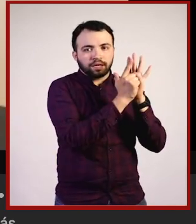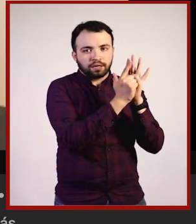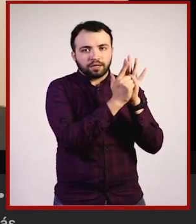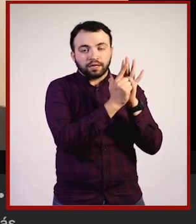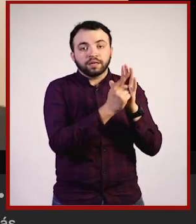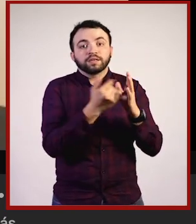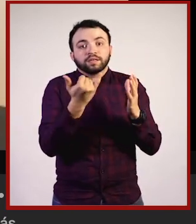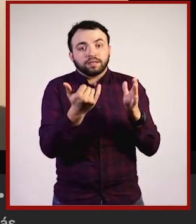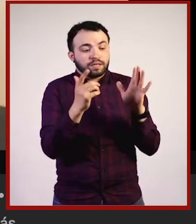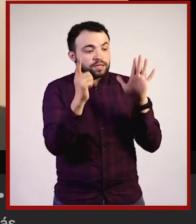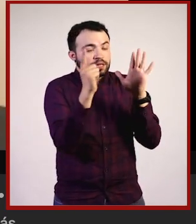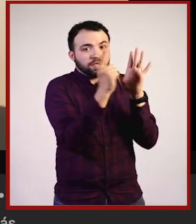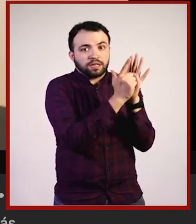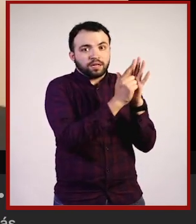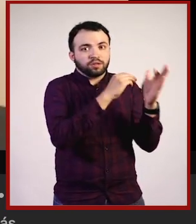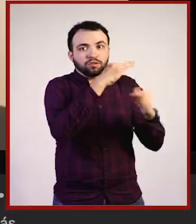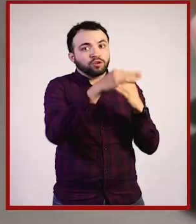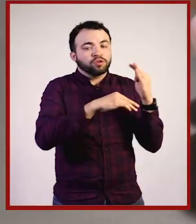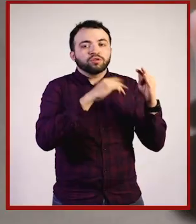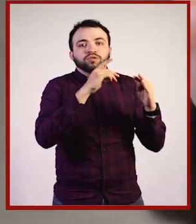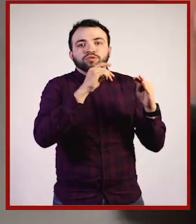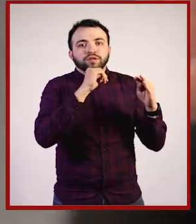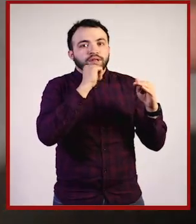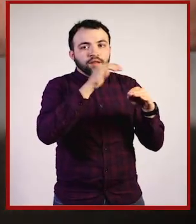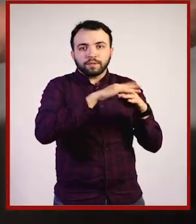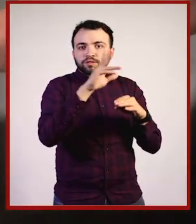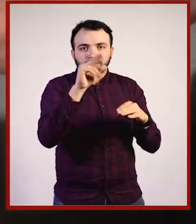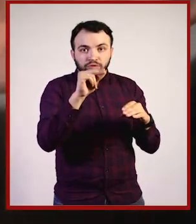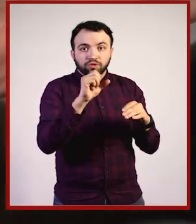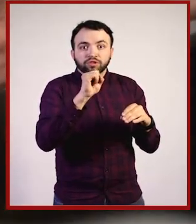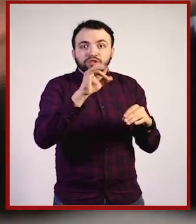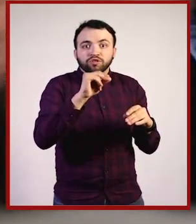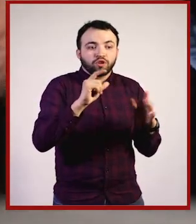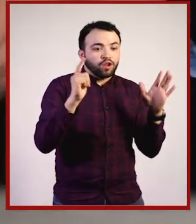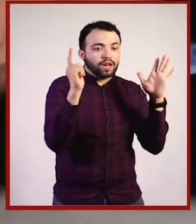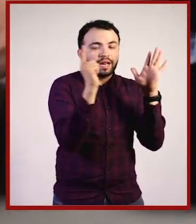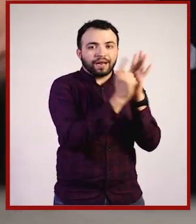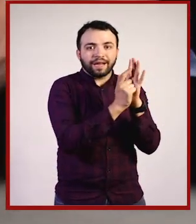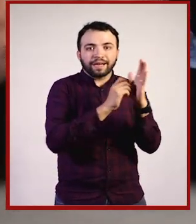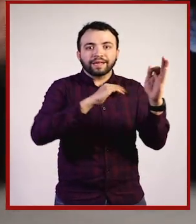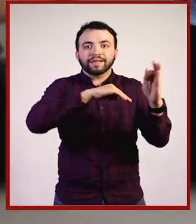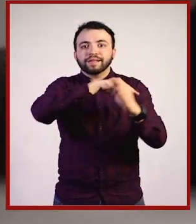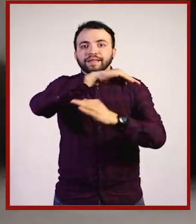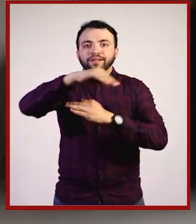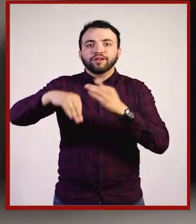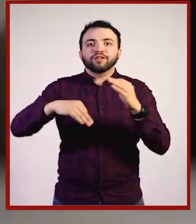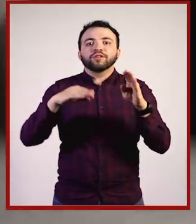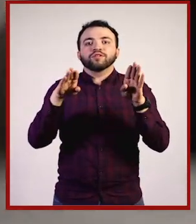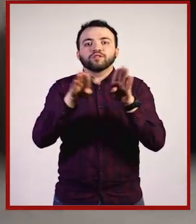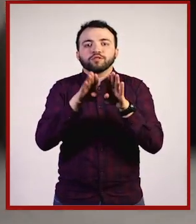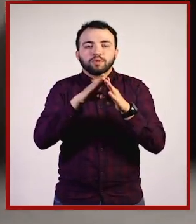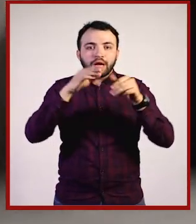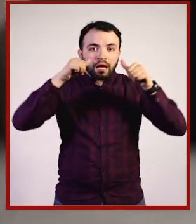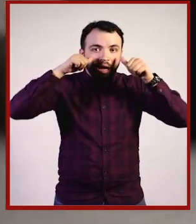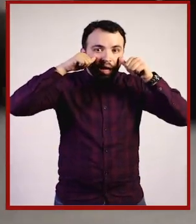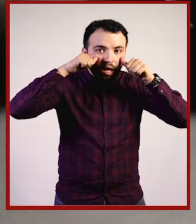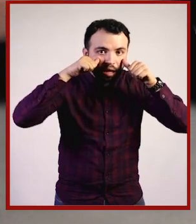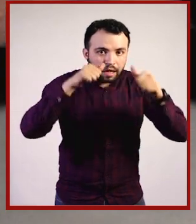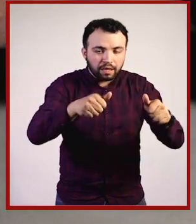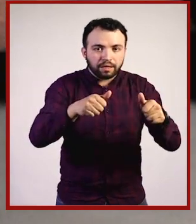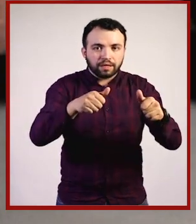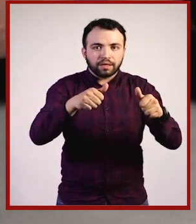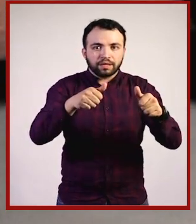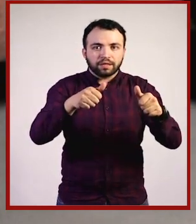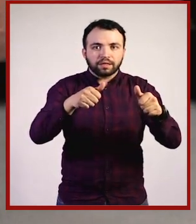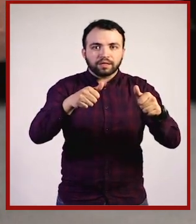la ley en general, sino las leyes cívicas, que es precisamente, y atendiendo a la segunda parte de